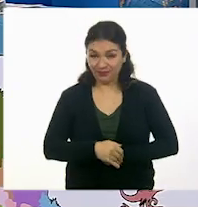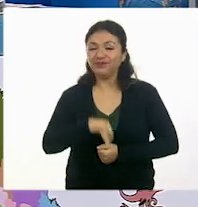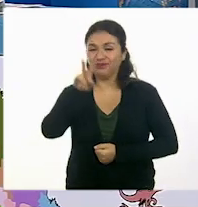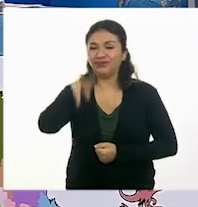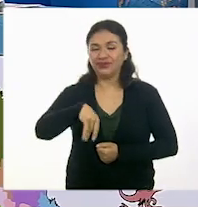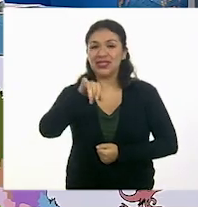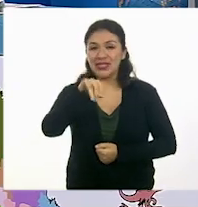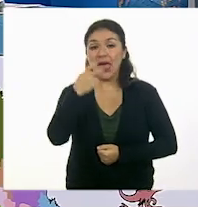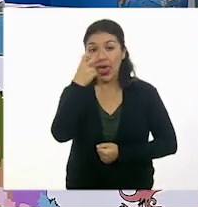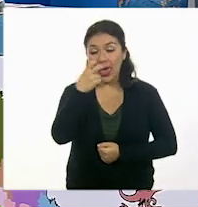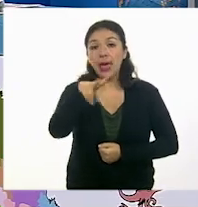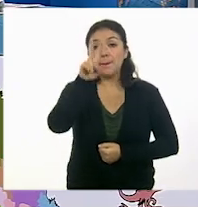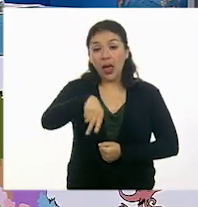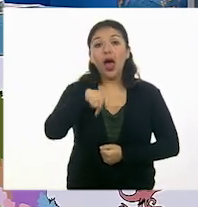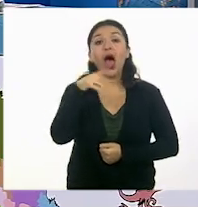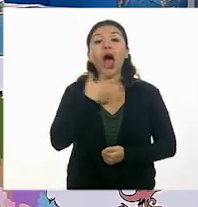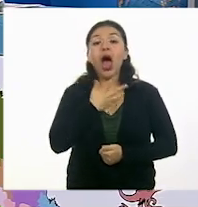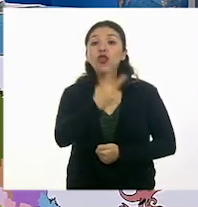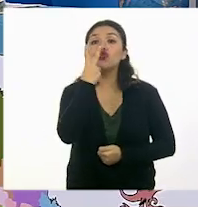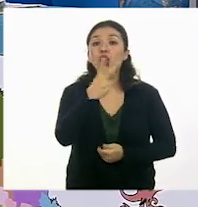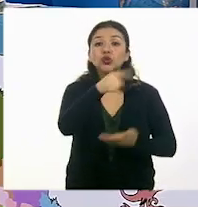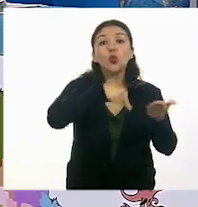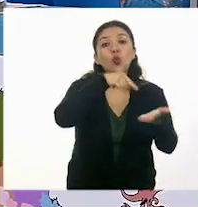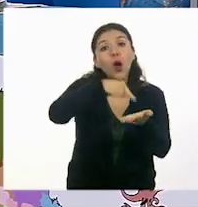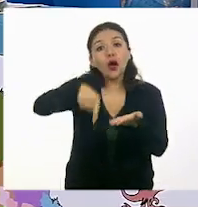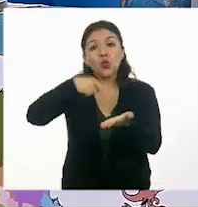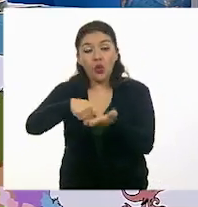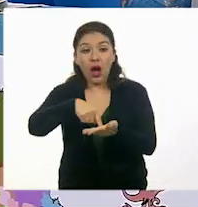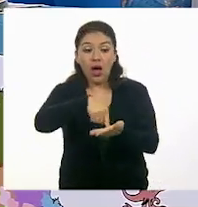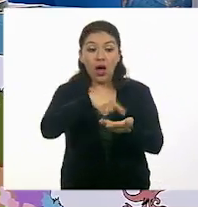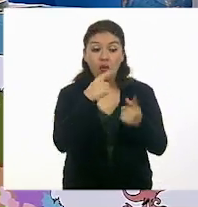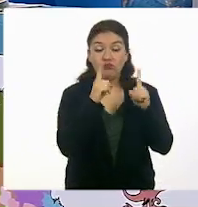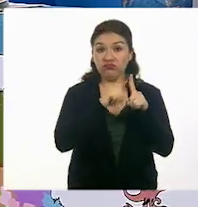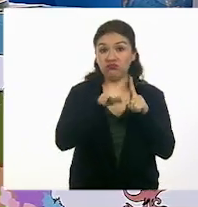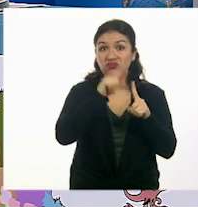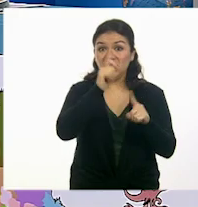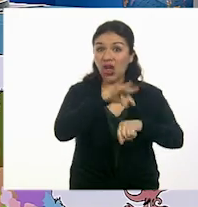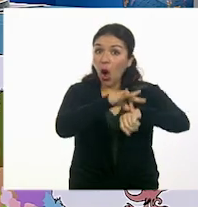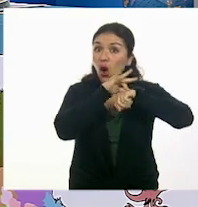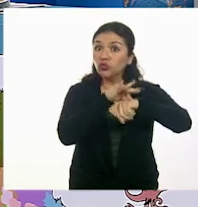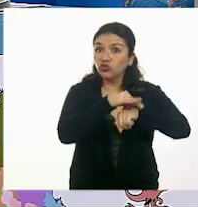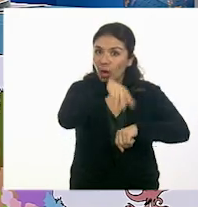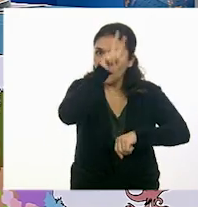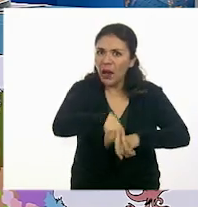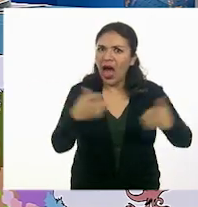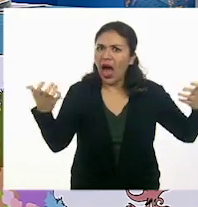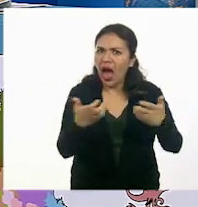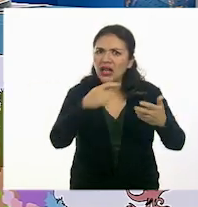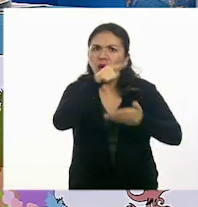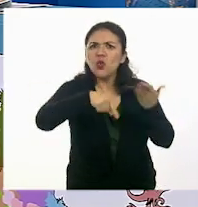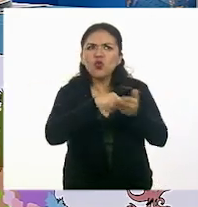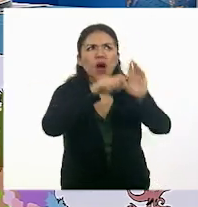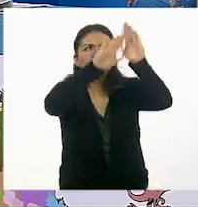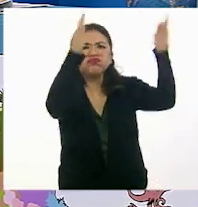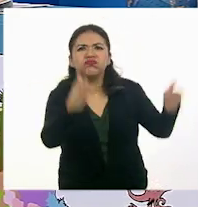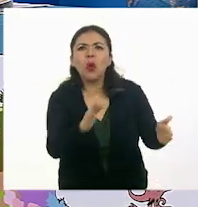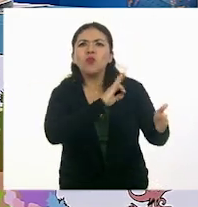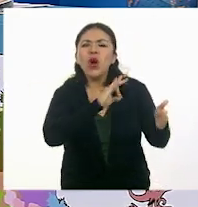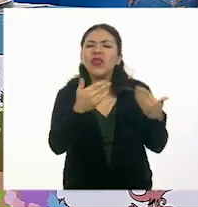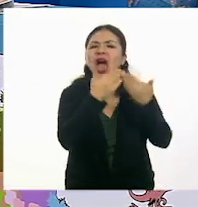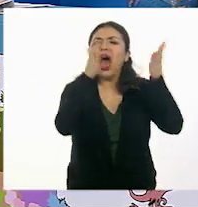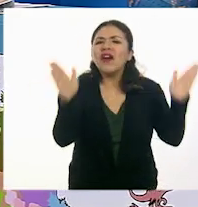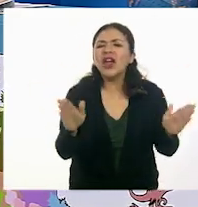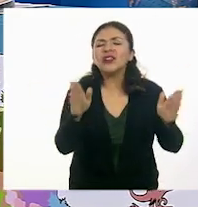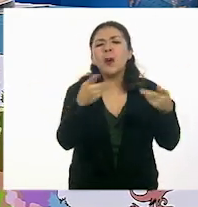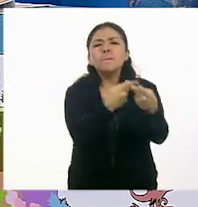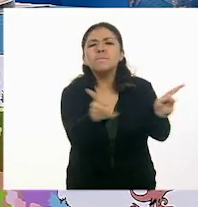Y sí, efectivamente nosotros tenemos dos espacios. El espacio real, que es donde los actores ejecutan la acción. También ser un espacio abierto,